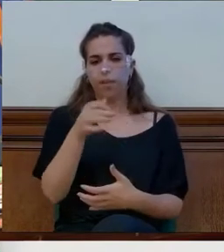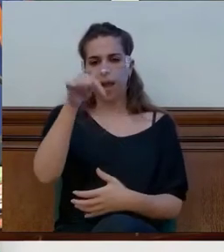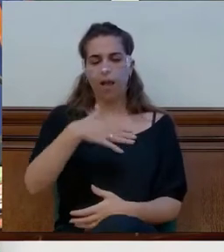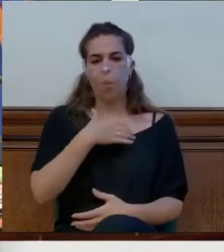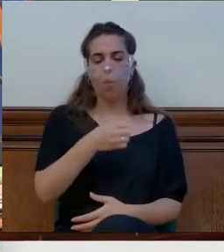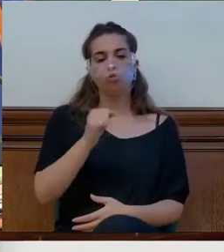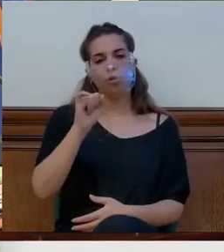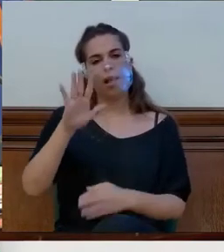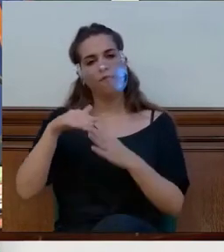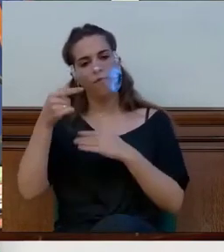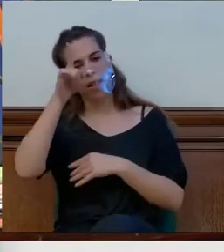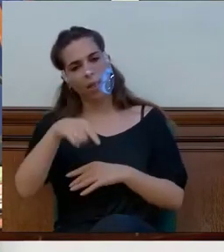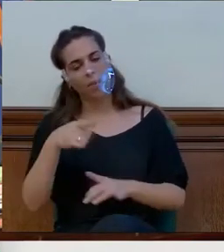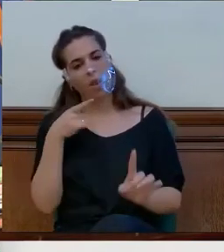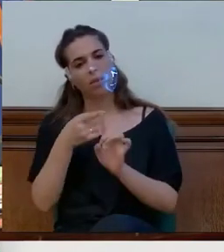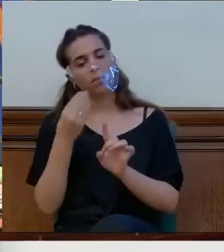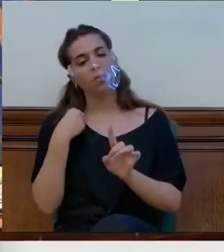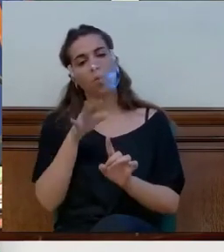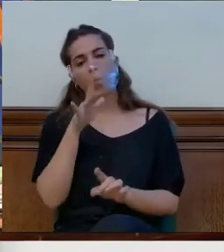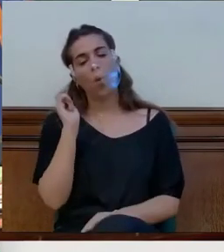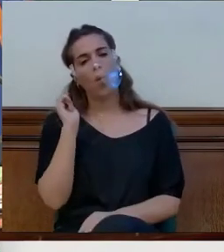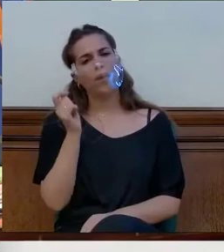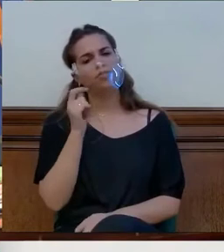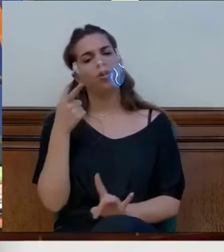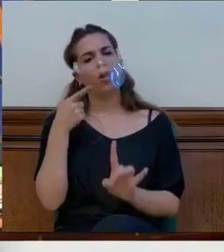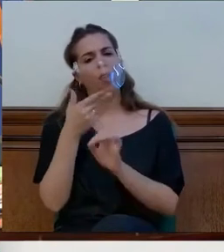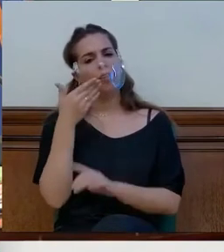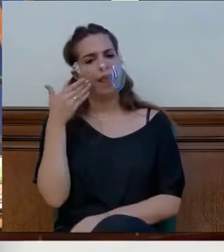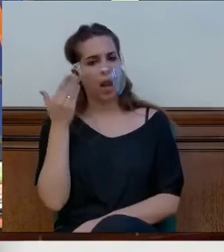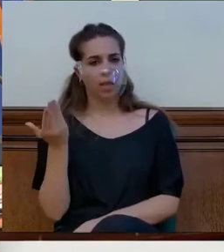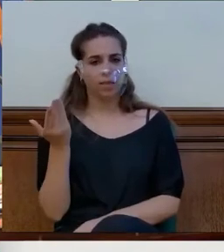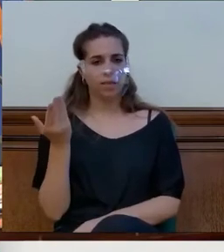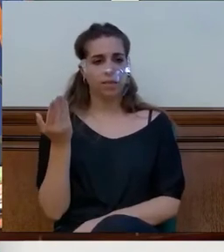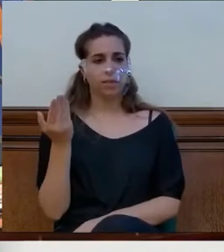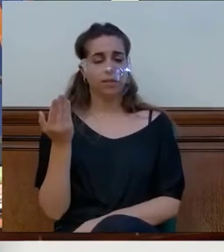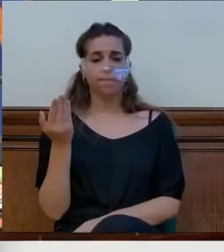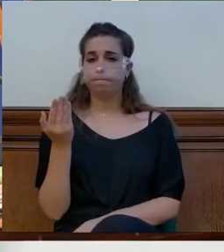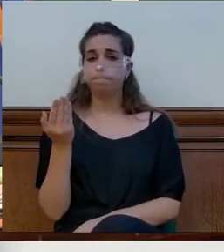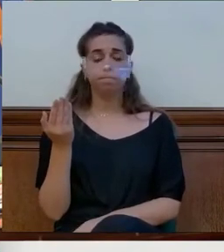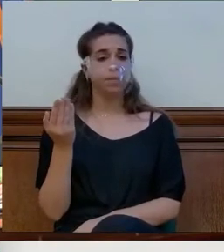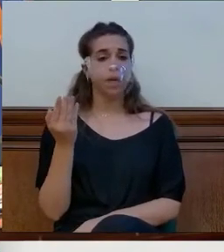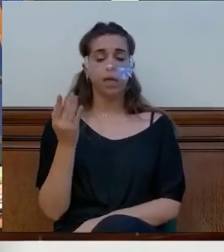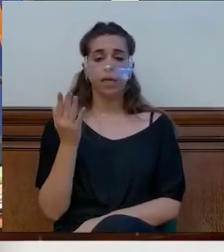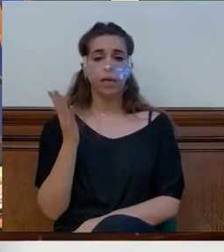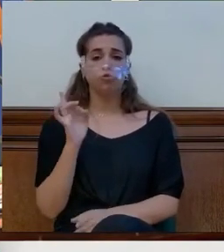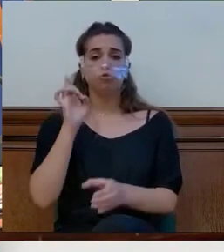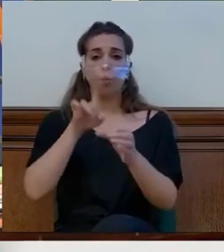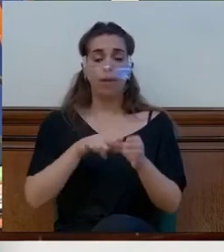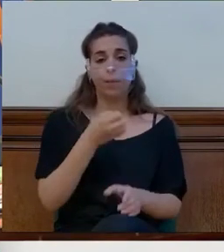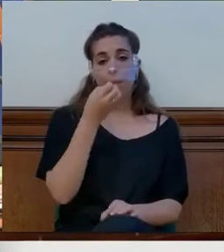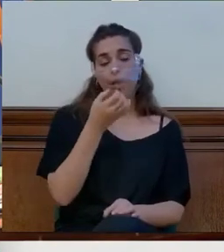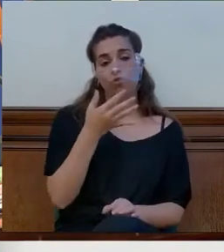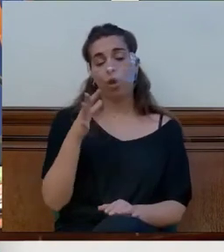por unas pensiones dignas. Y no fueron capaces de sumarse ni al PSOE ni Podemos a la moción que